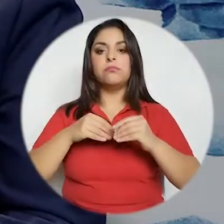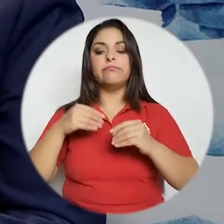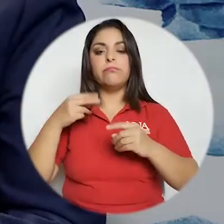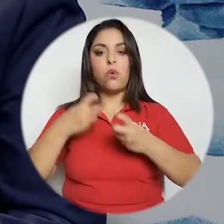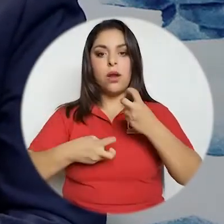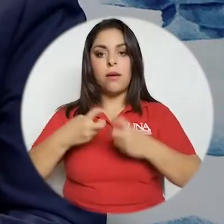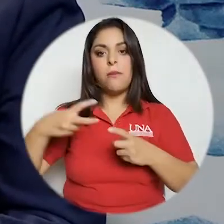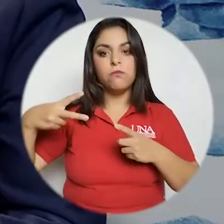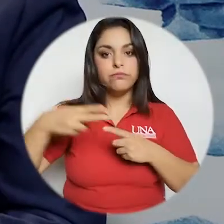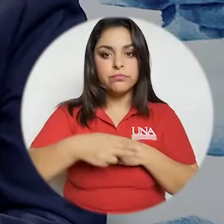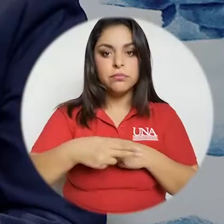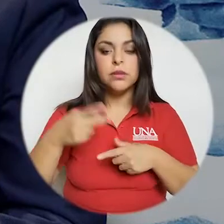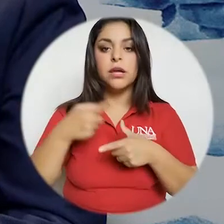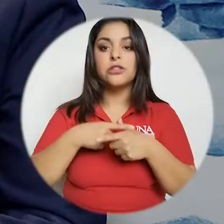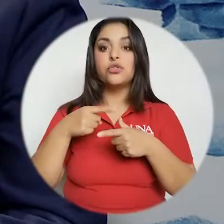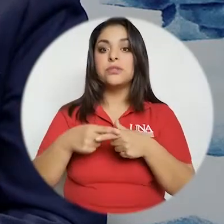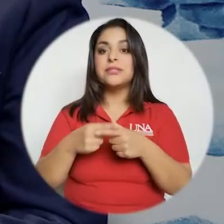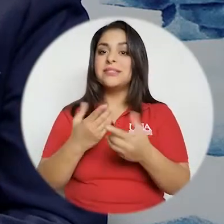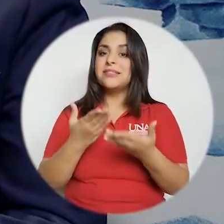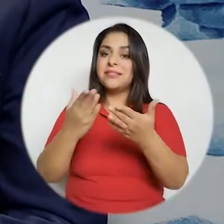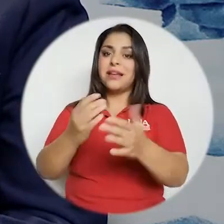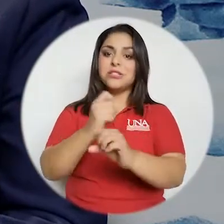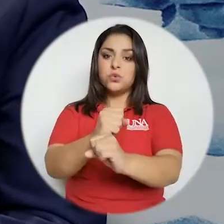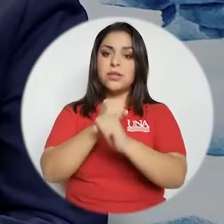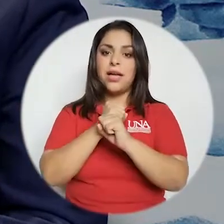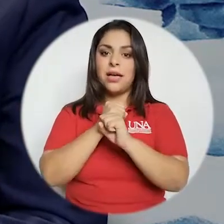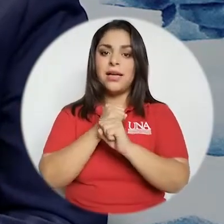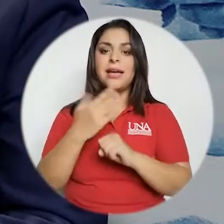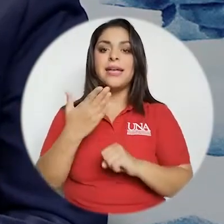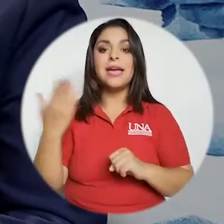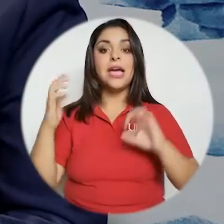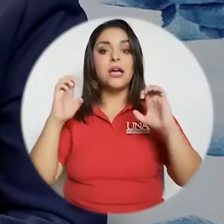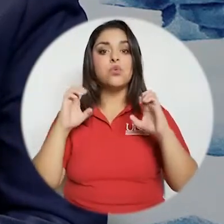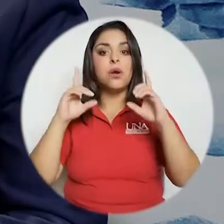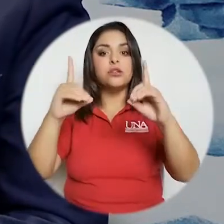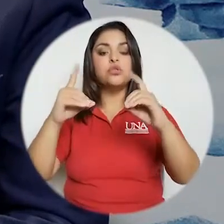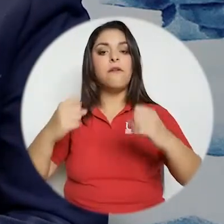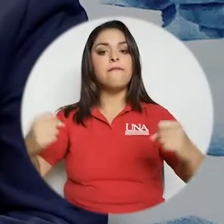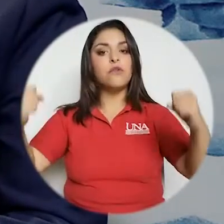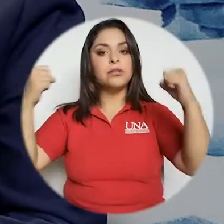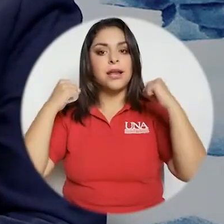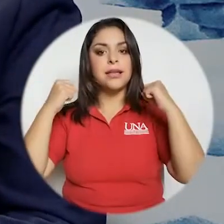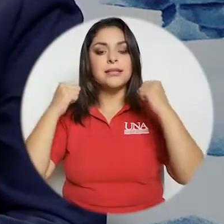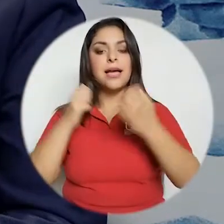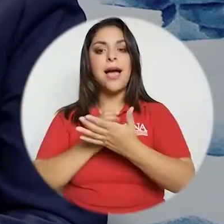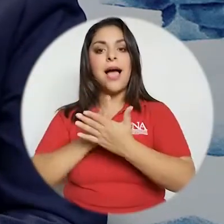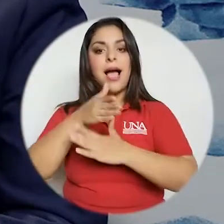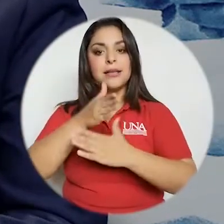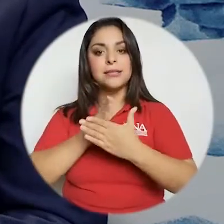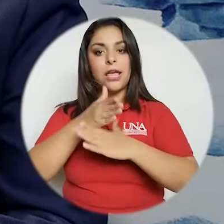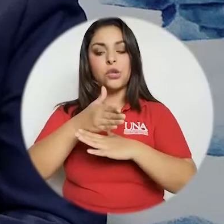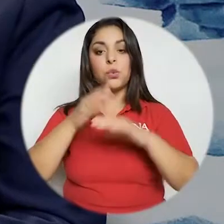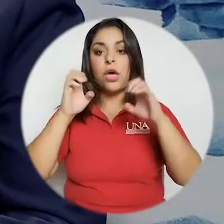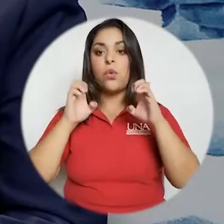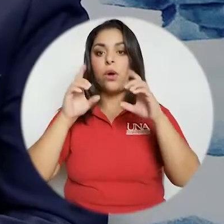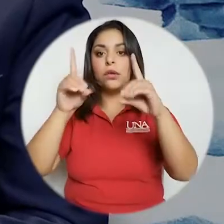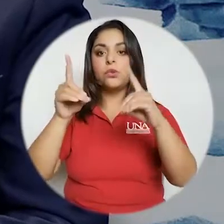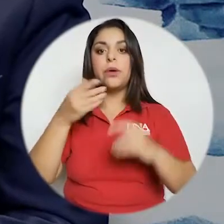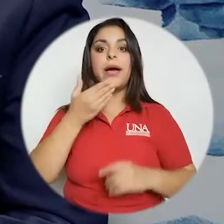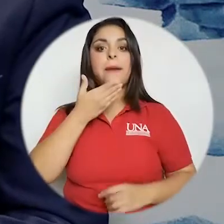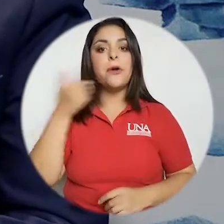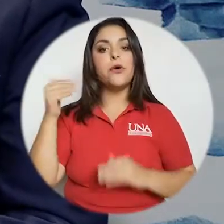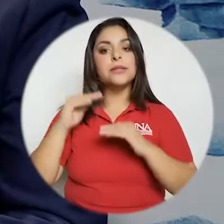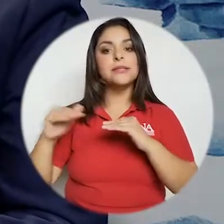formación universitaria pública fortalece el estado social fortalece el acceso